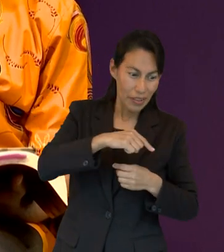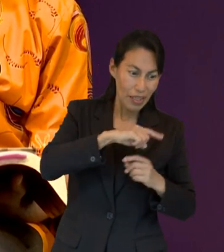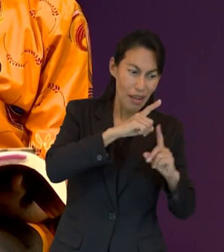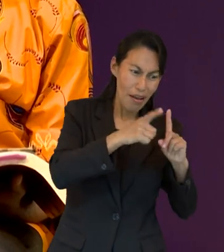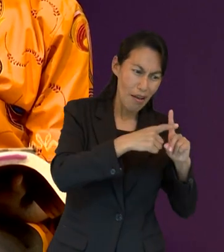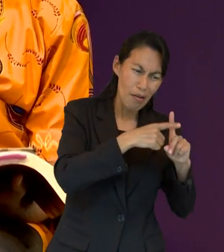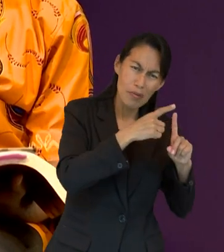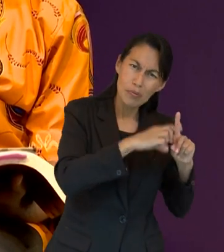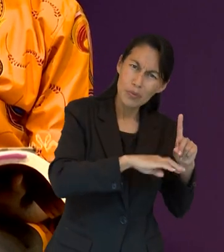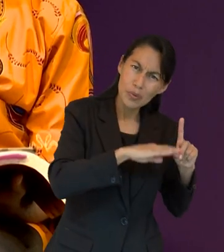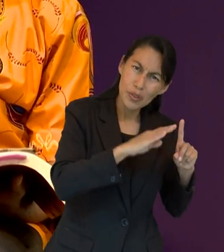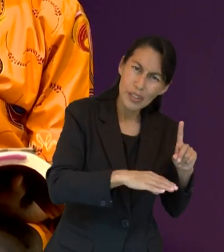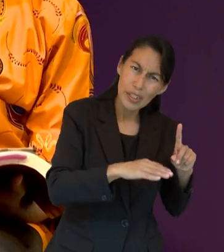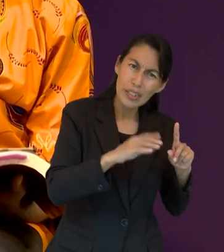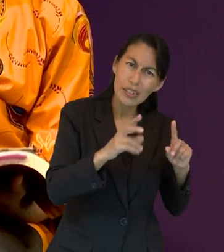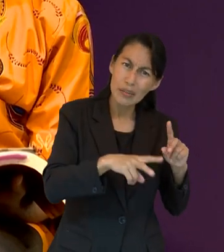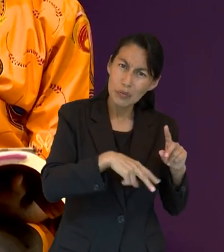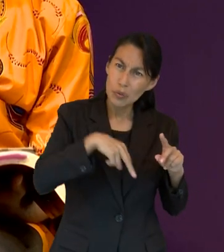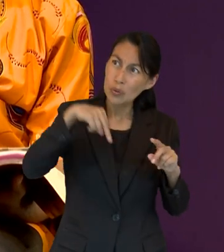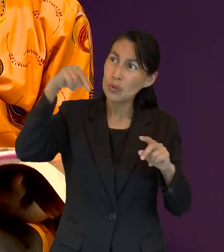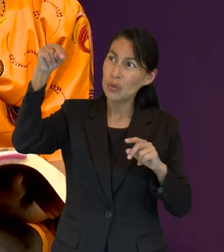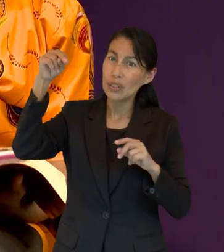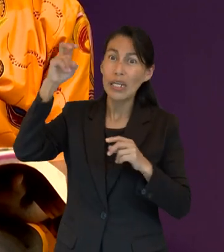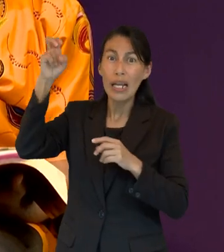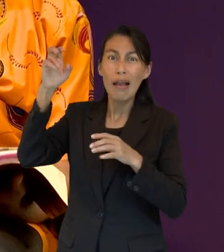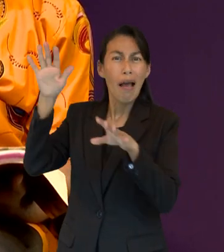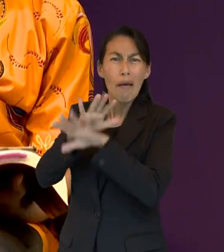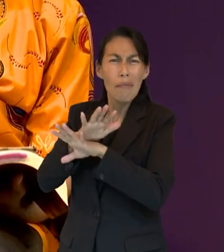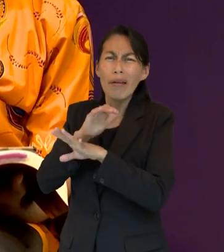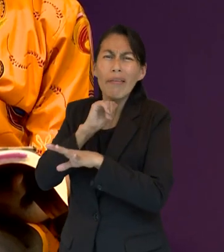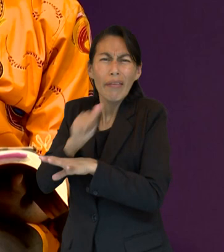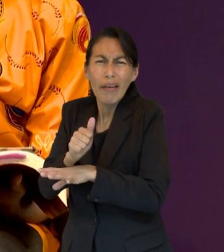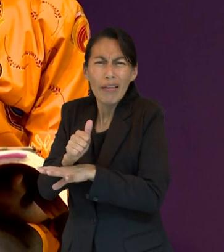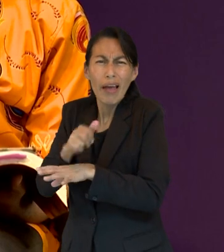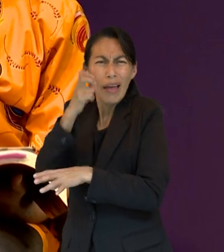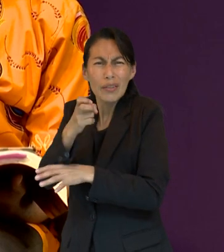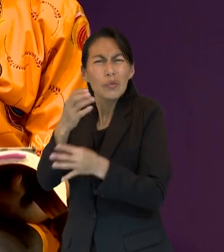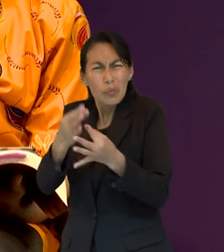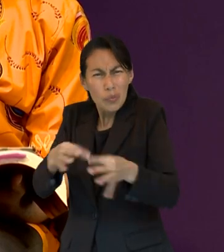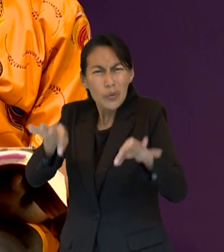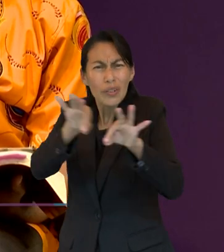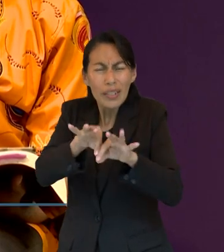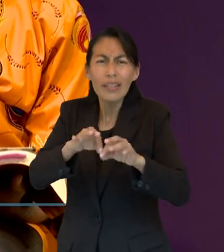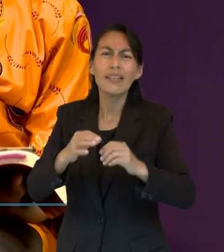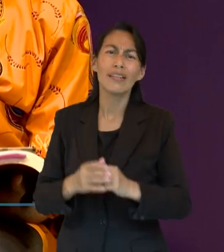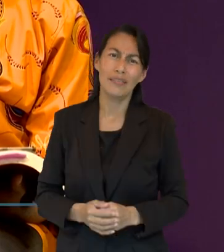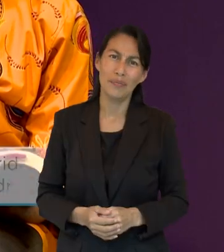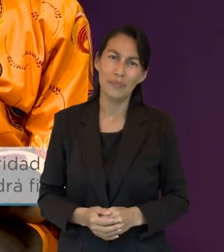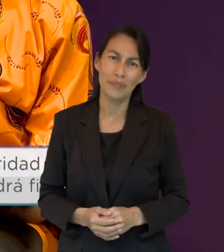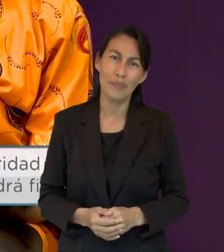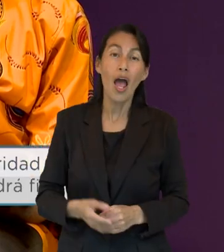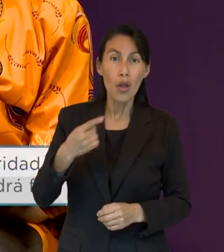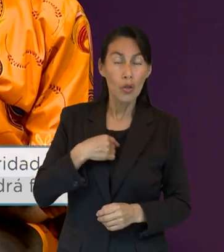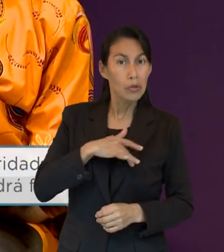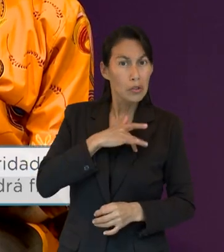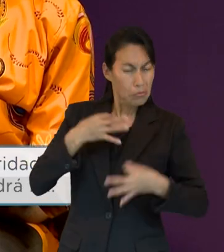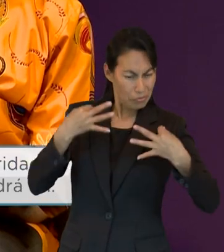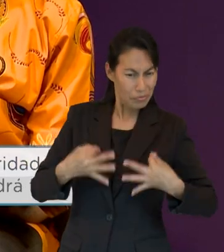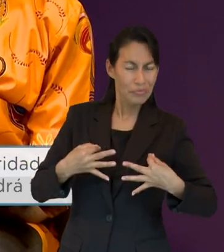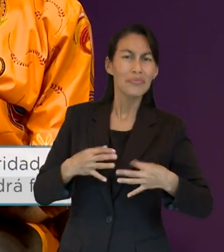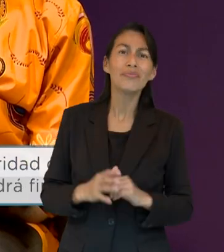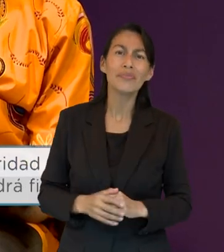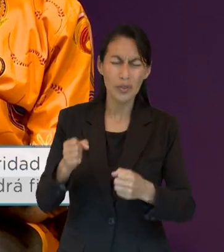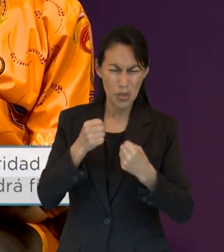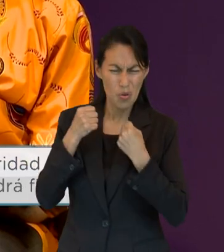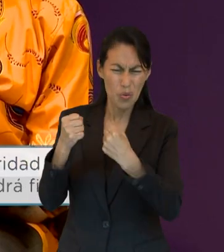nosotros. Entonces, para mí, yo veo que es tan importante porque eso me da seguridad que cuando